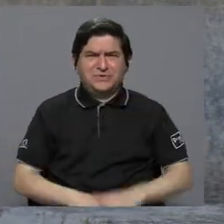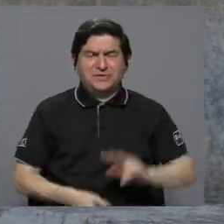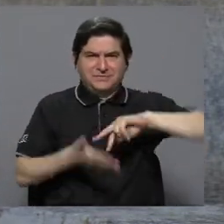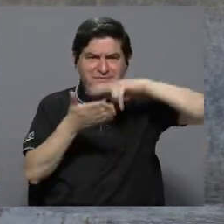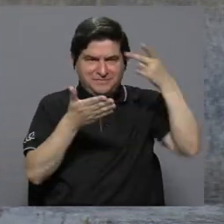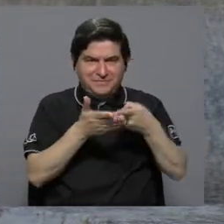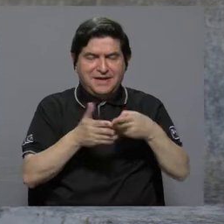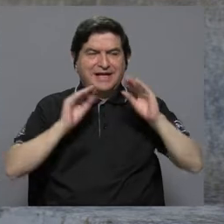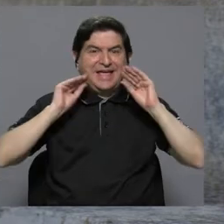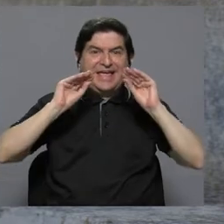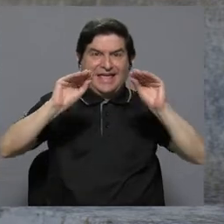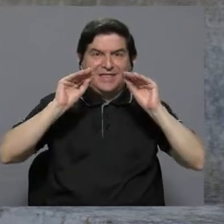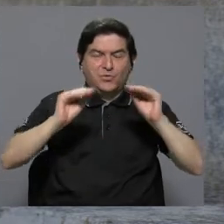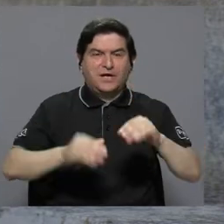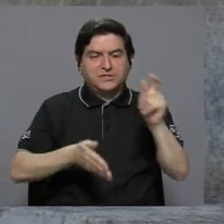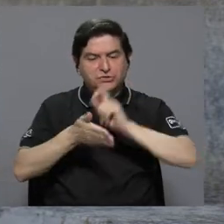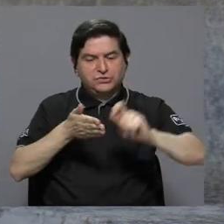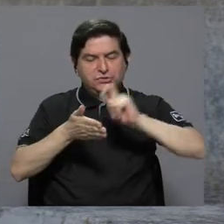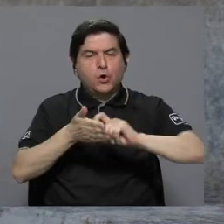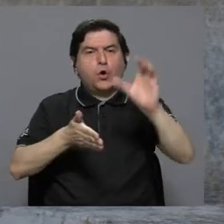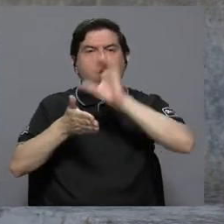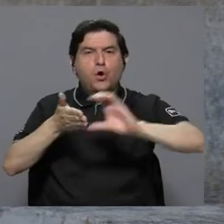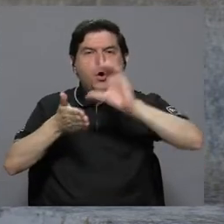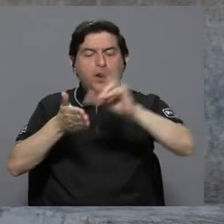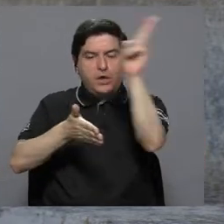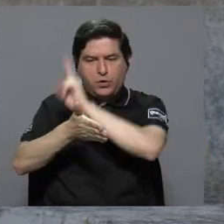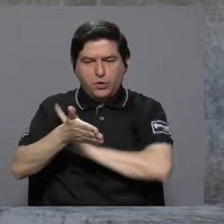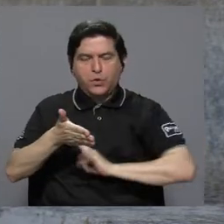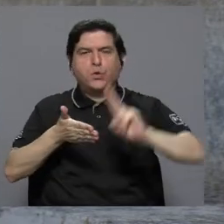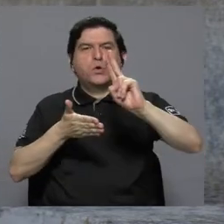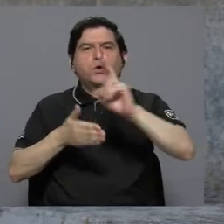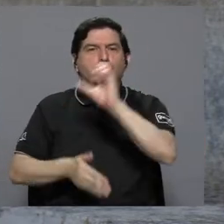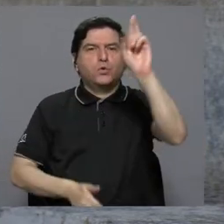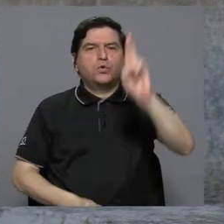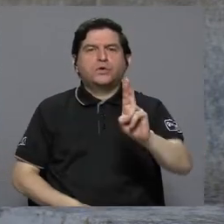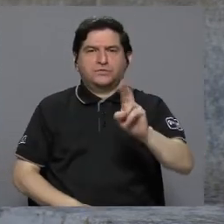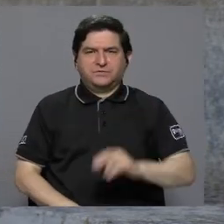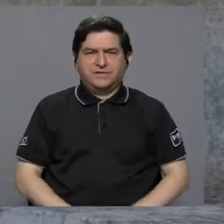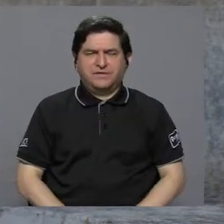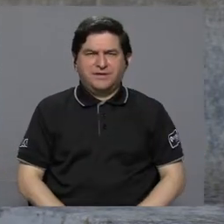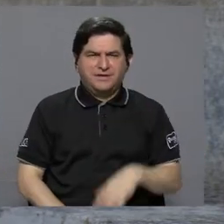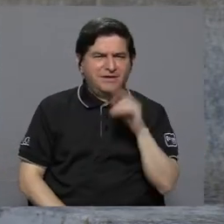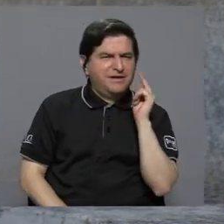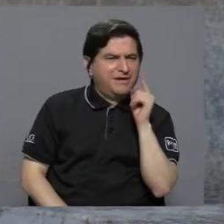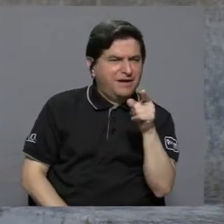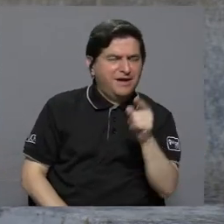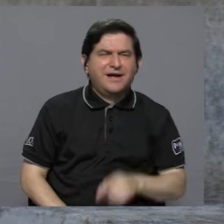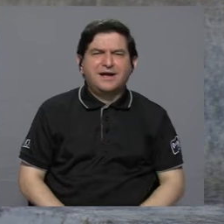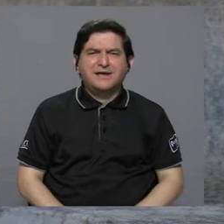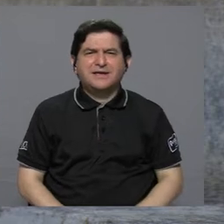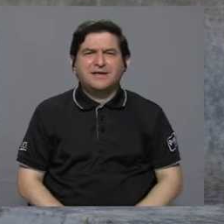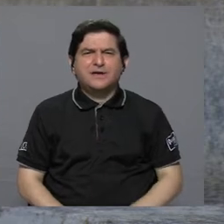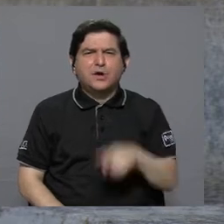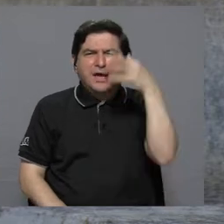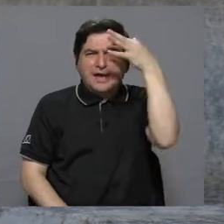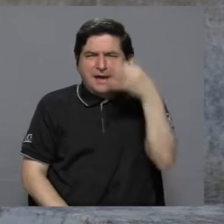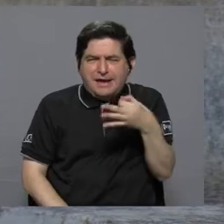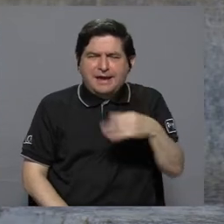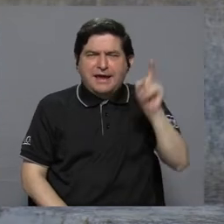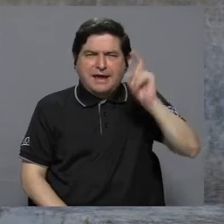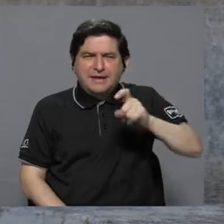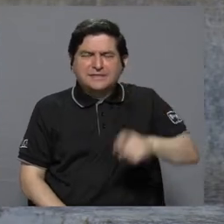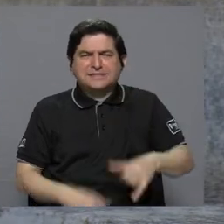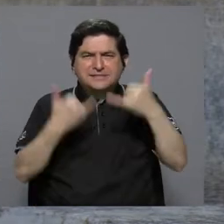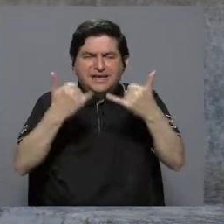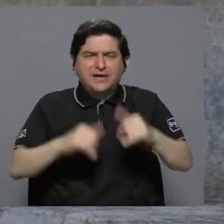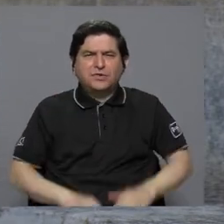representa la educación primaria, secundaria y universitaria en Costa Rica, ¿cuál es el hilo que usted considera que hay que empezar